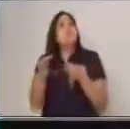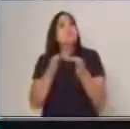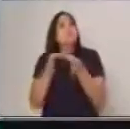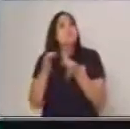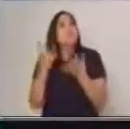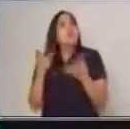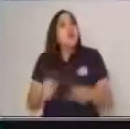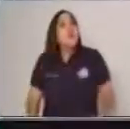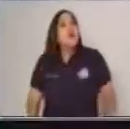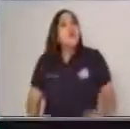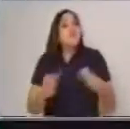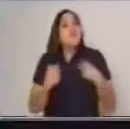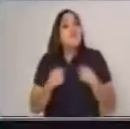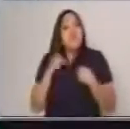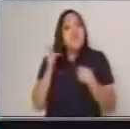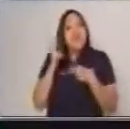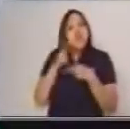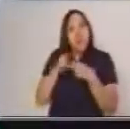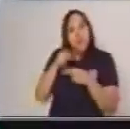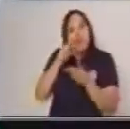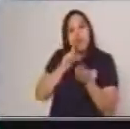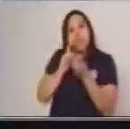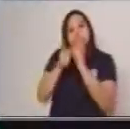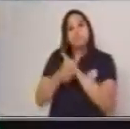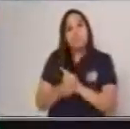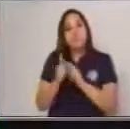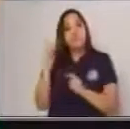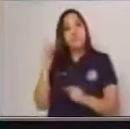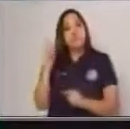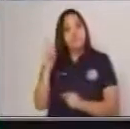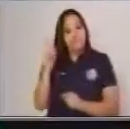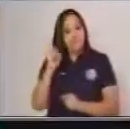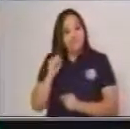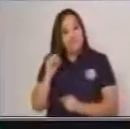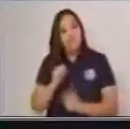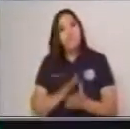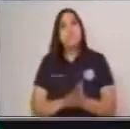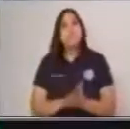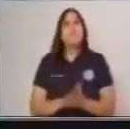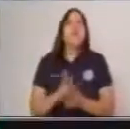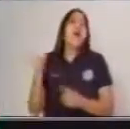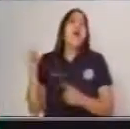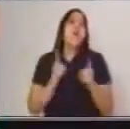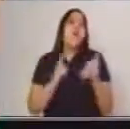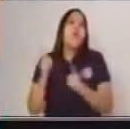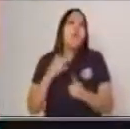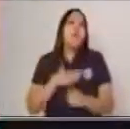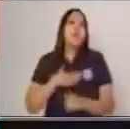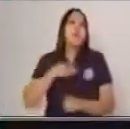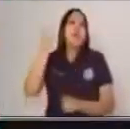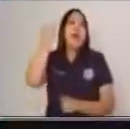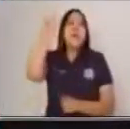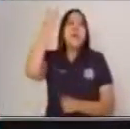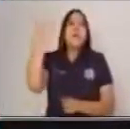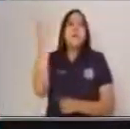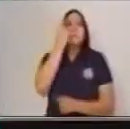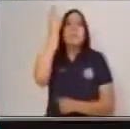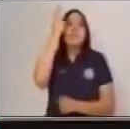vida y el nombre de Napoleón Bonaparte. Entonces, ¿cuál es nuestra idea principal en este caso?